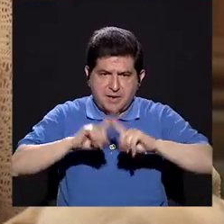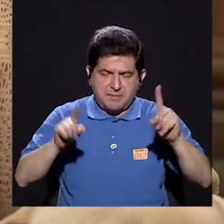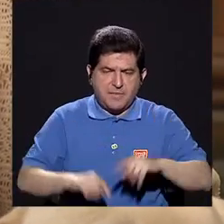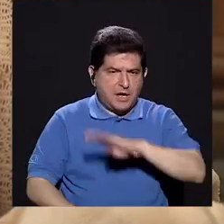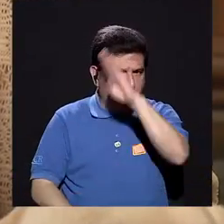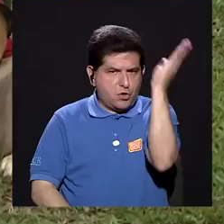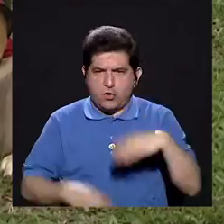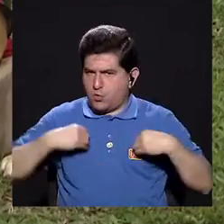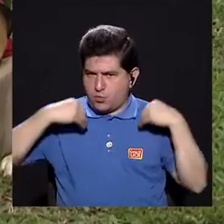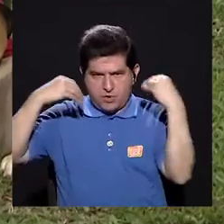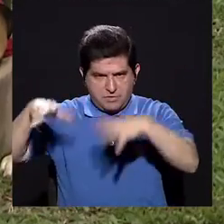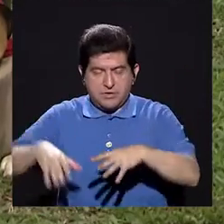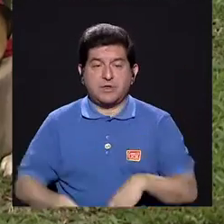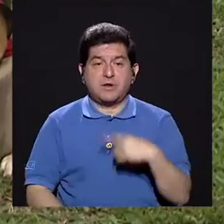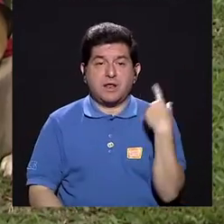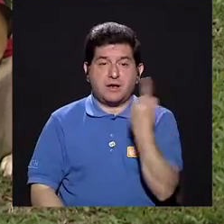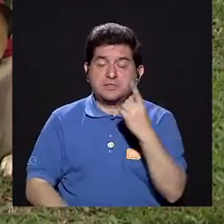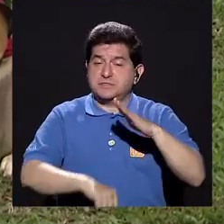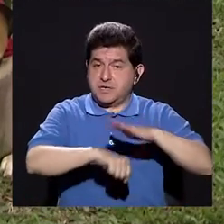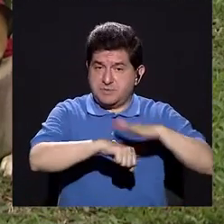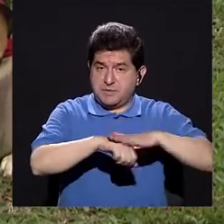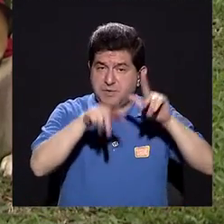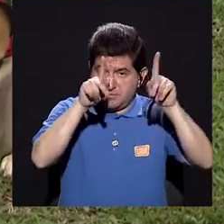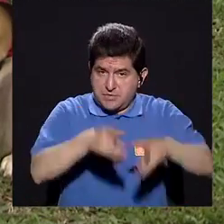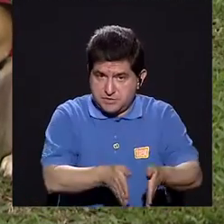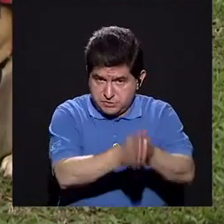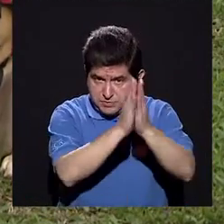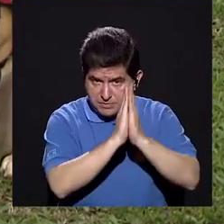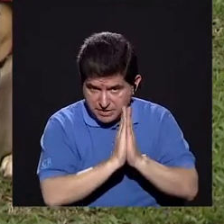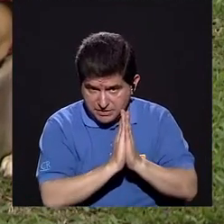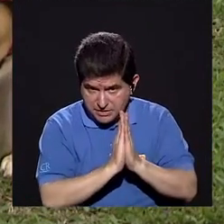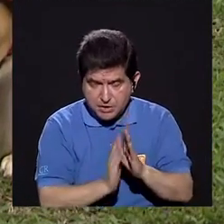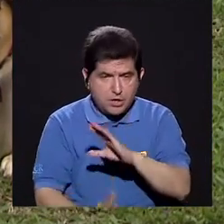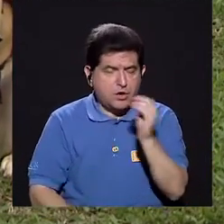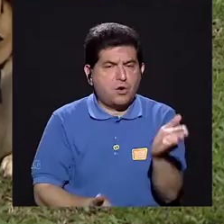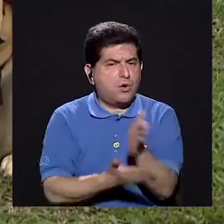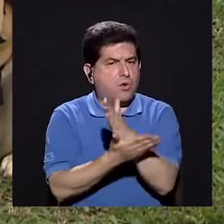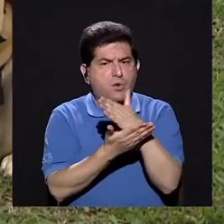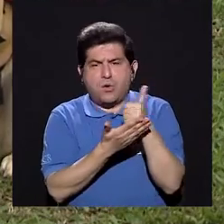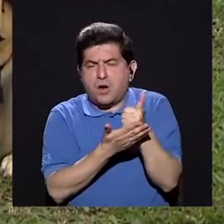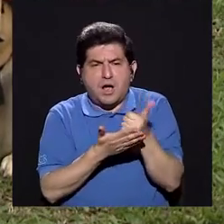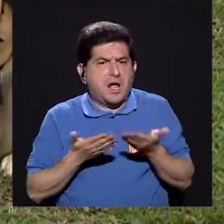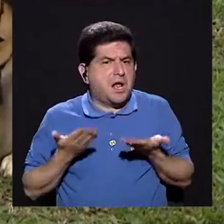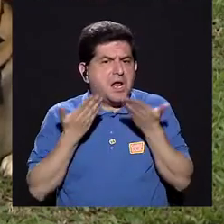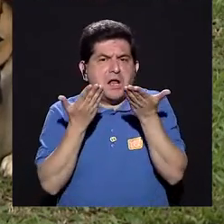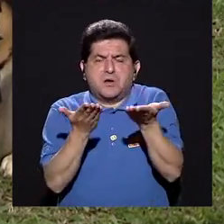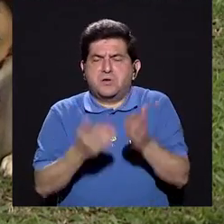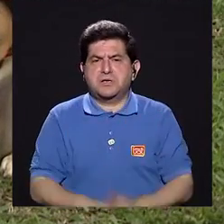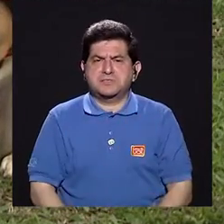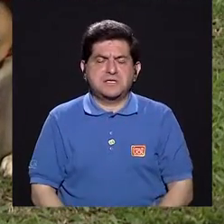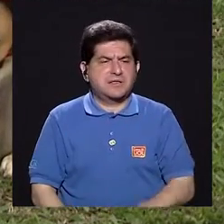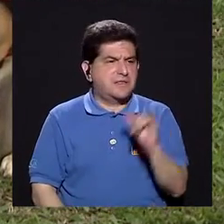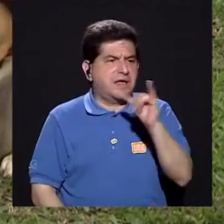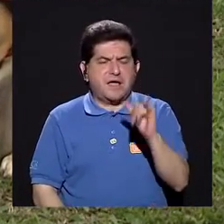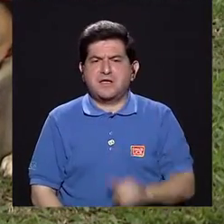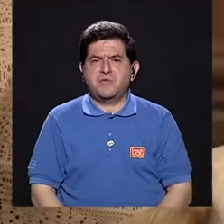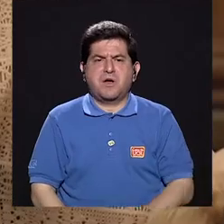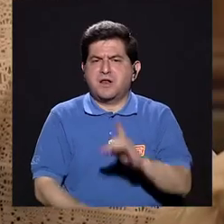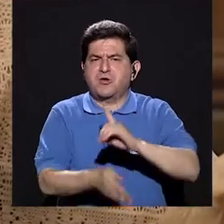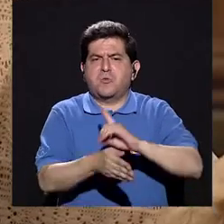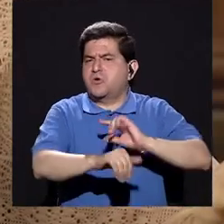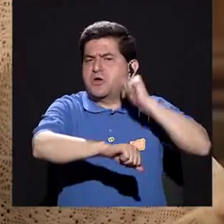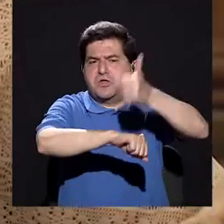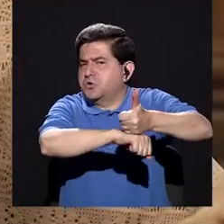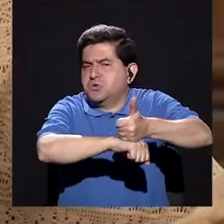la otra terapia. Siempre con consentimiento del paciente, ¿verdad? ¿O es algo que se le da como una receta médica, digamos?